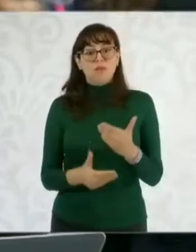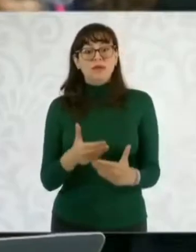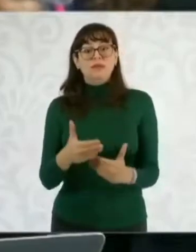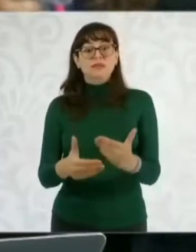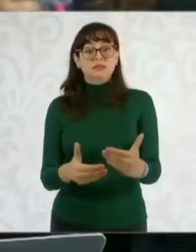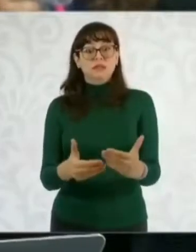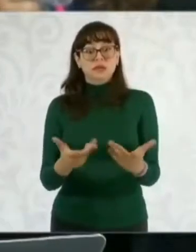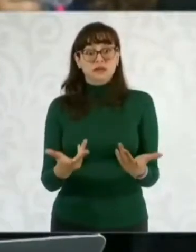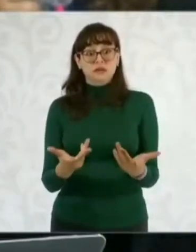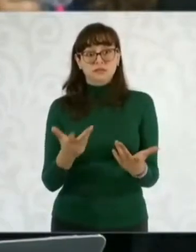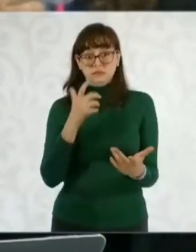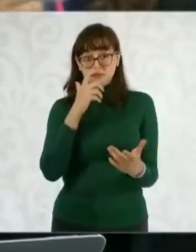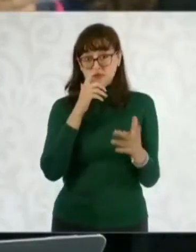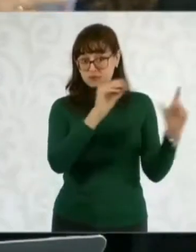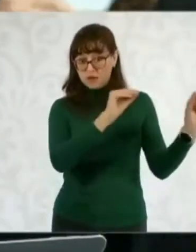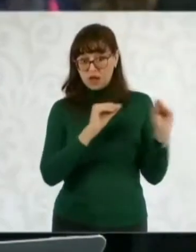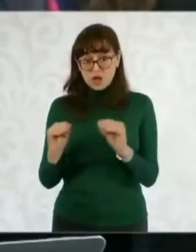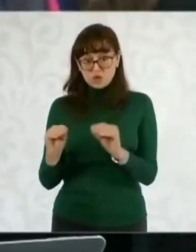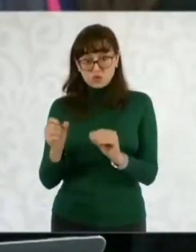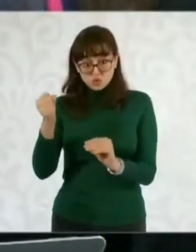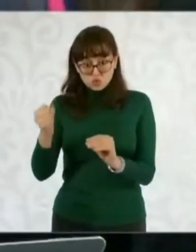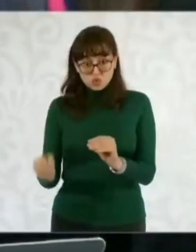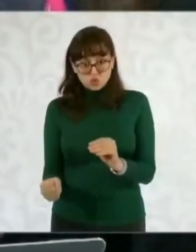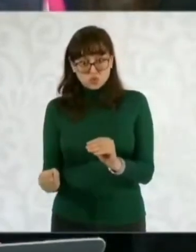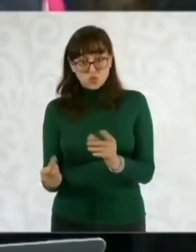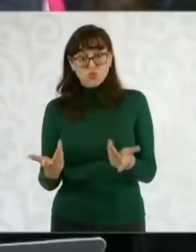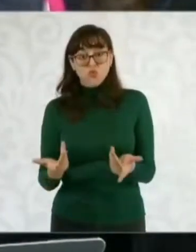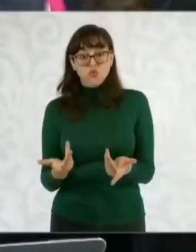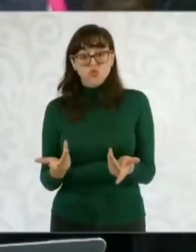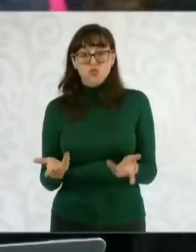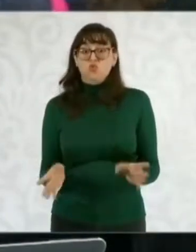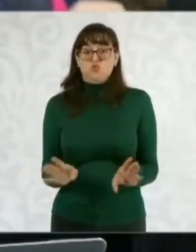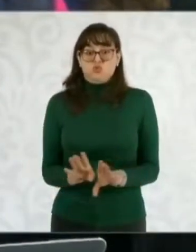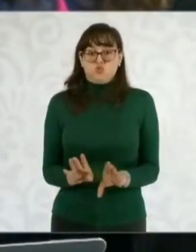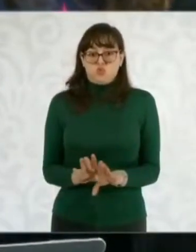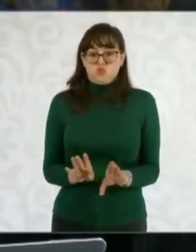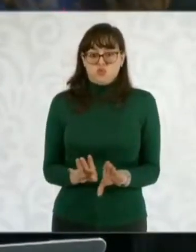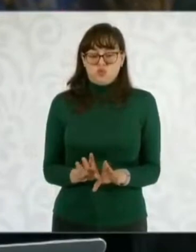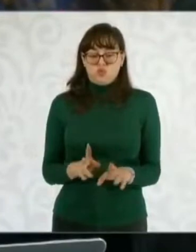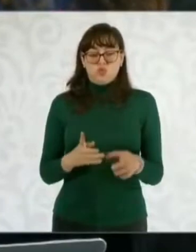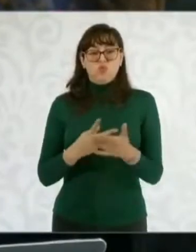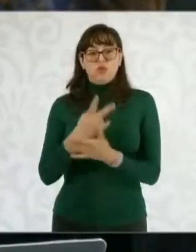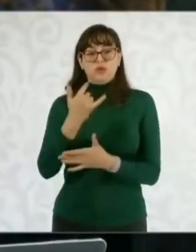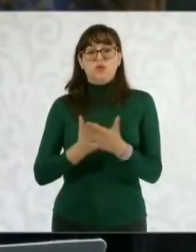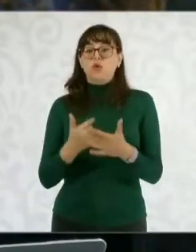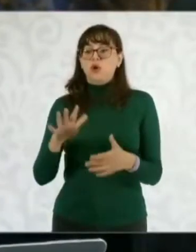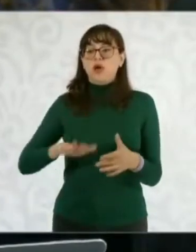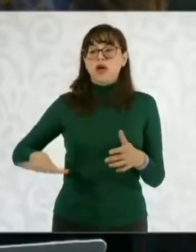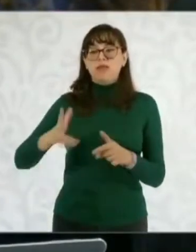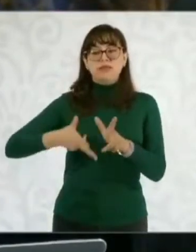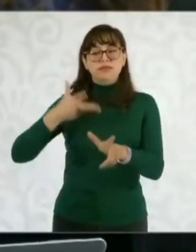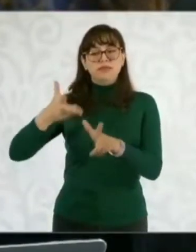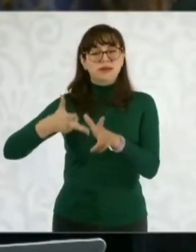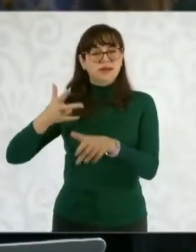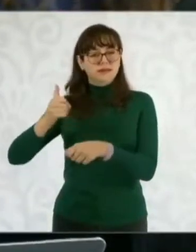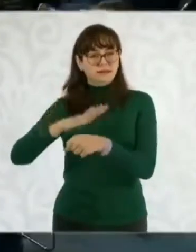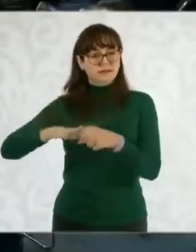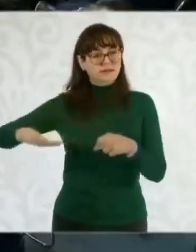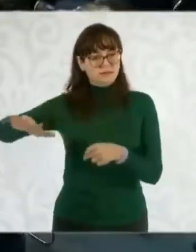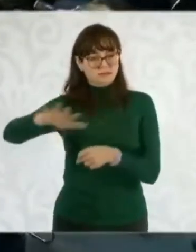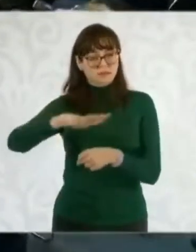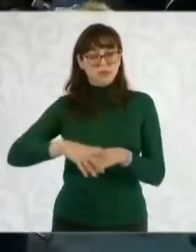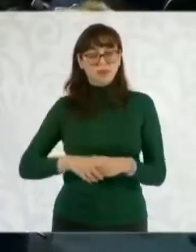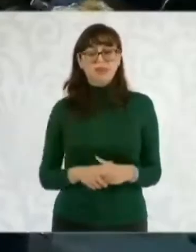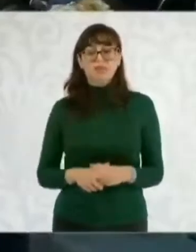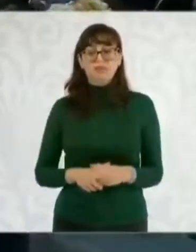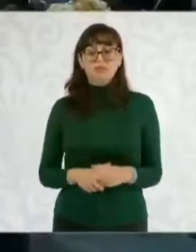enfocado en el sur del país, en el interoceánico, ¿de qué manera se está llevando este proyecto de relocalización de empresas, doctora? Sí,